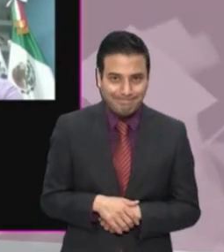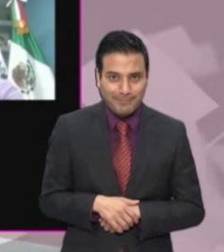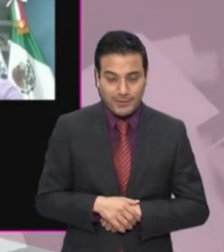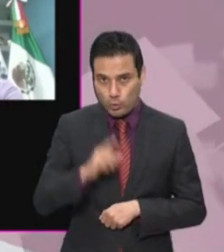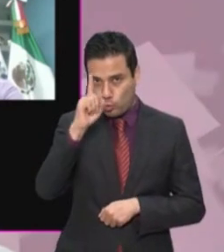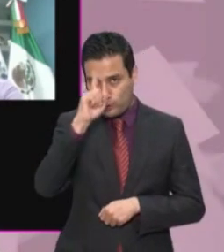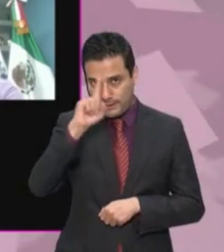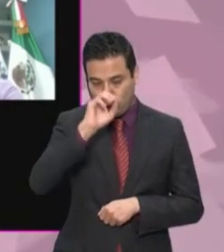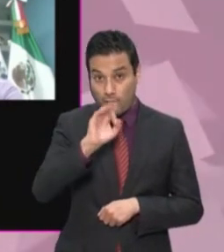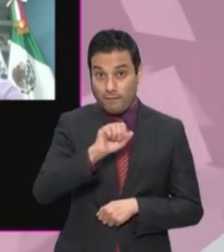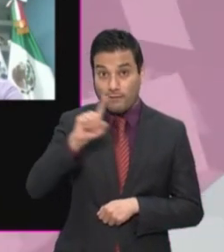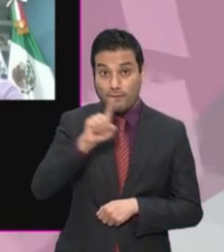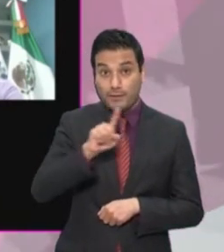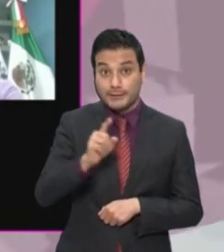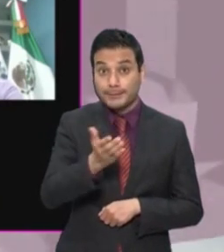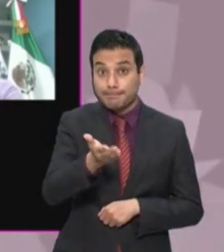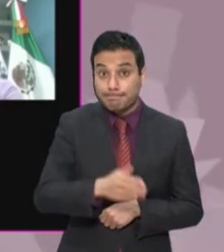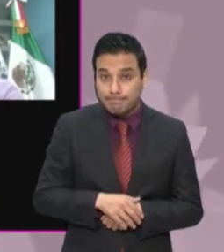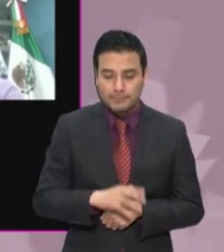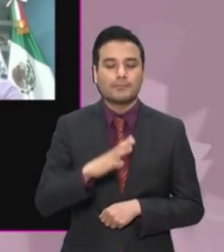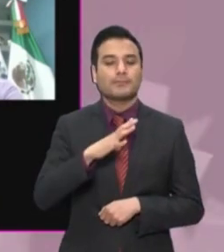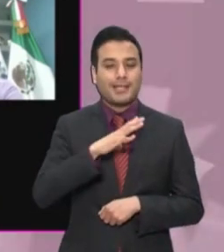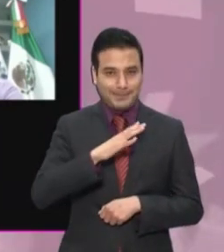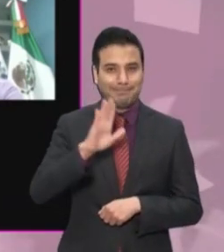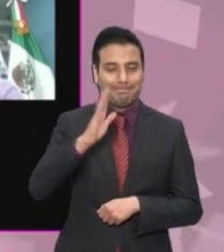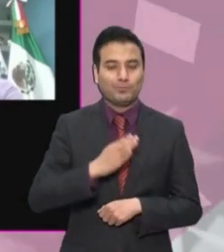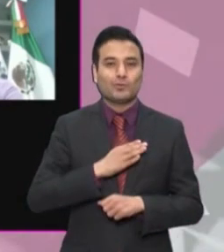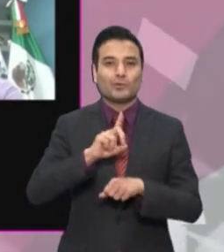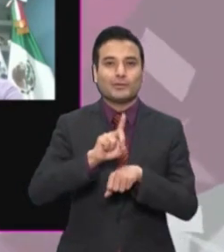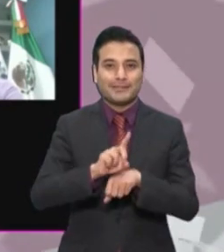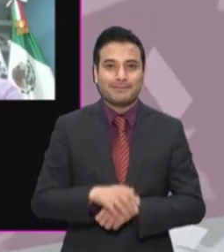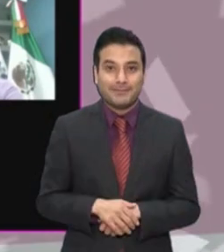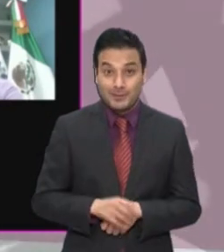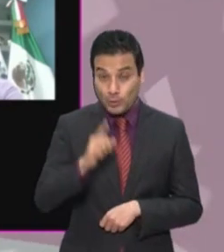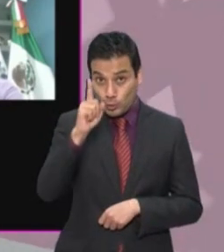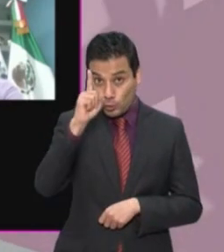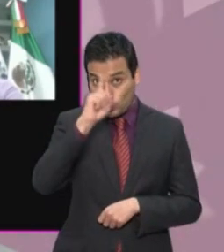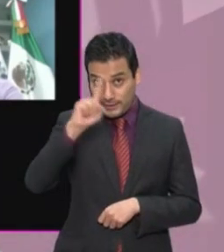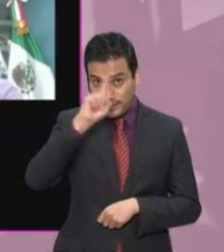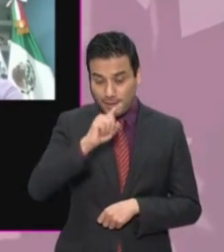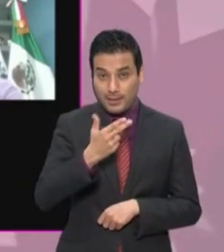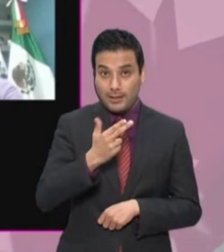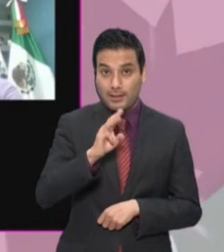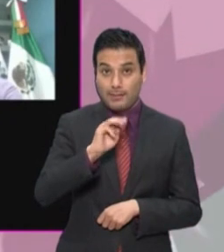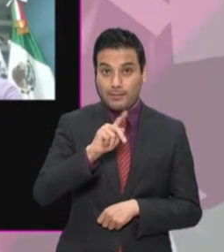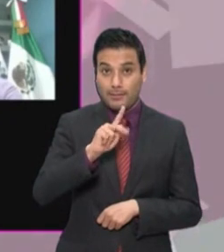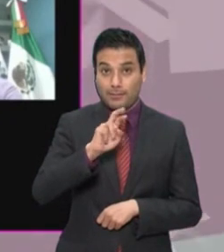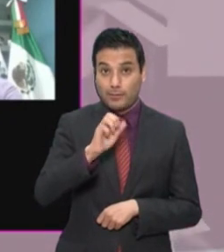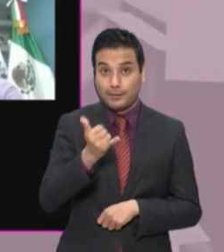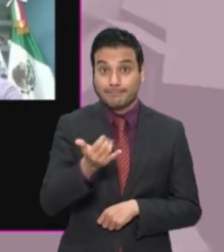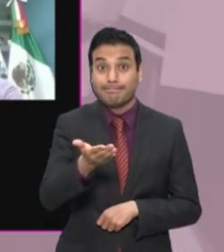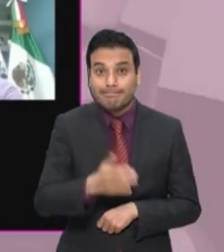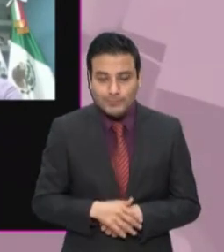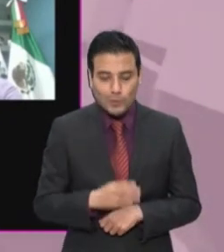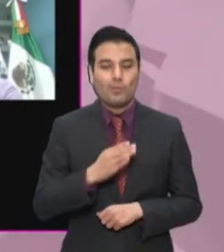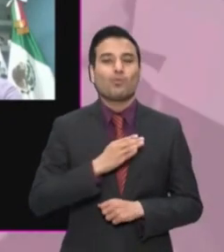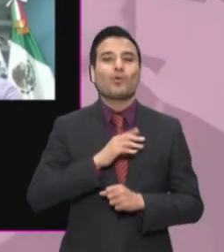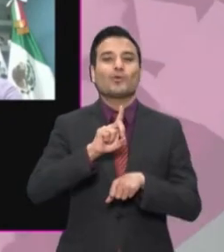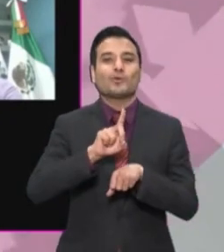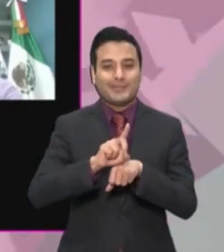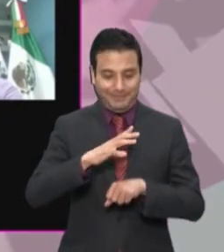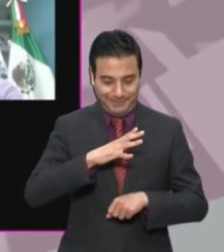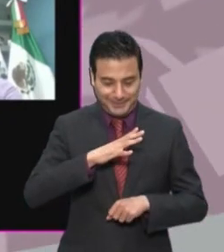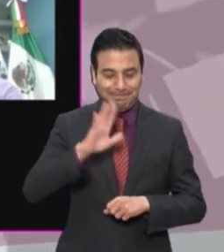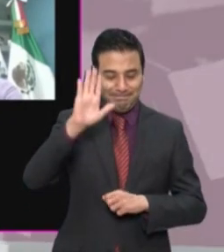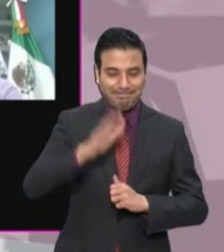por el mismo motivo. Mientras que a María del Consuelo Congituz Munguía le aplicó una amonestación pública por no contar con